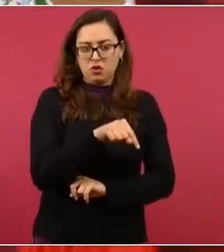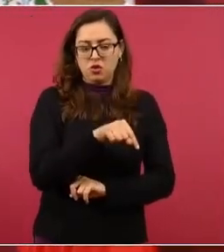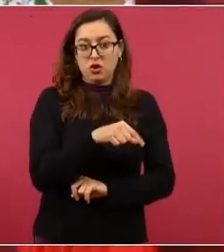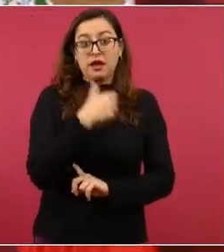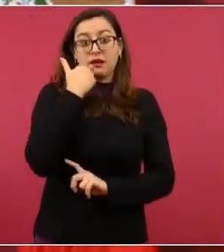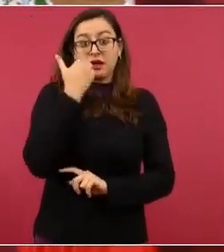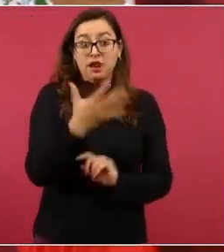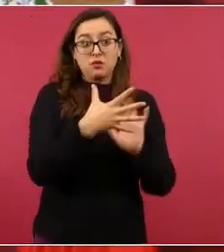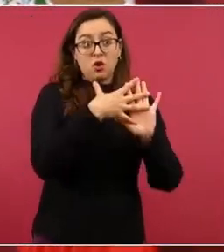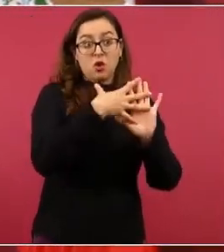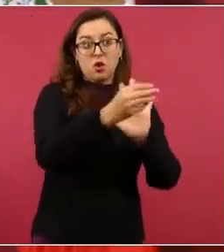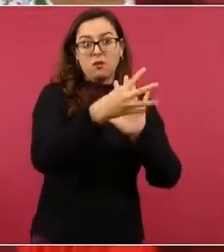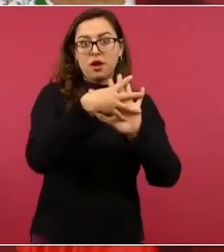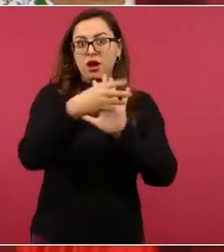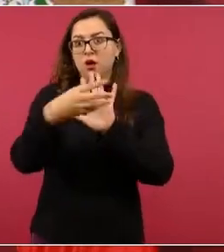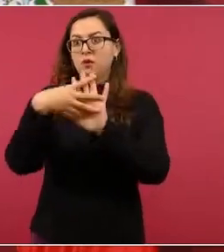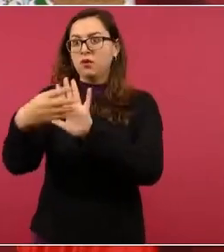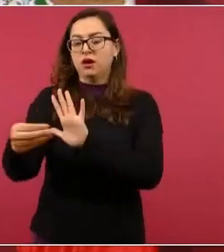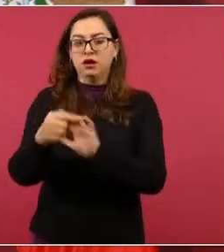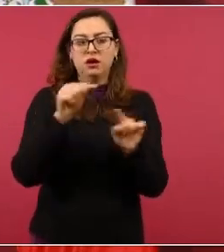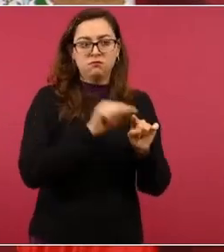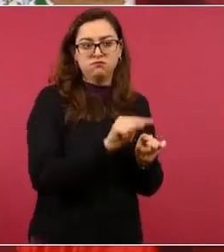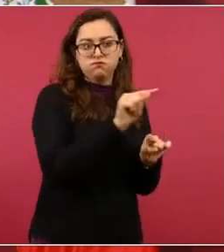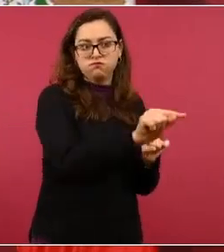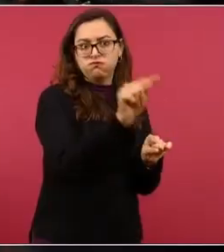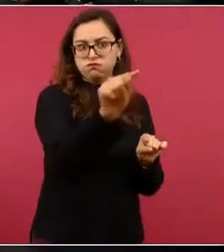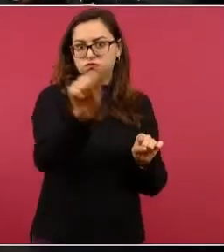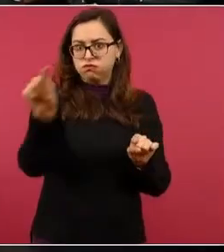en distintos puntos del Estado,